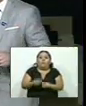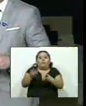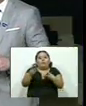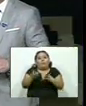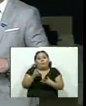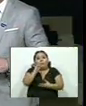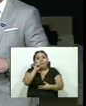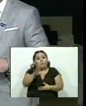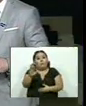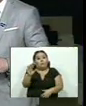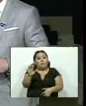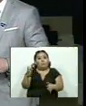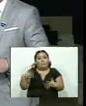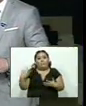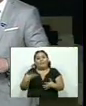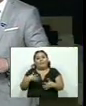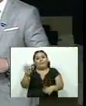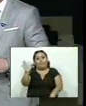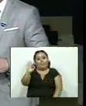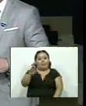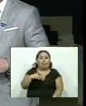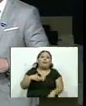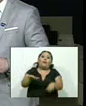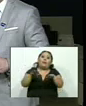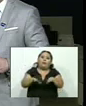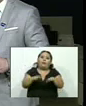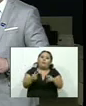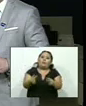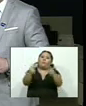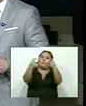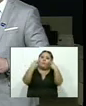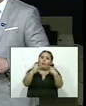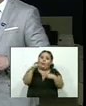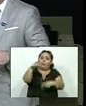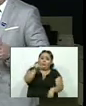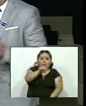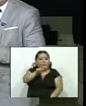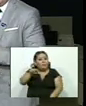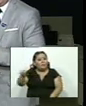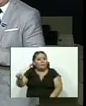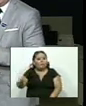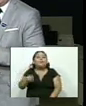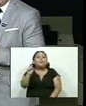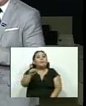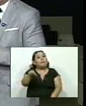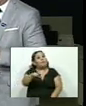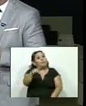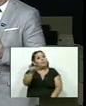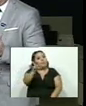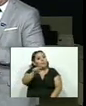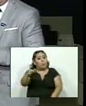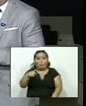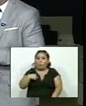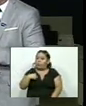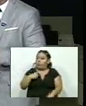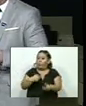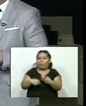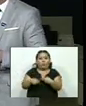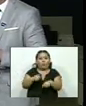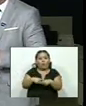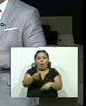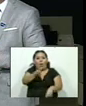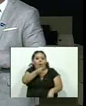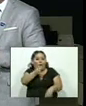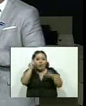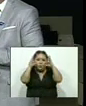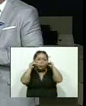despedirlos despedirnos mejor dicho gracias por habernos acompañado durante toda esta semana así es la próxima semana yo no estaré en la conducción